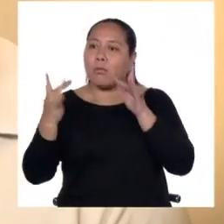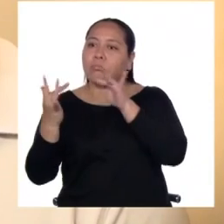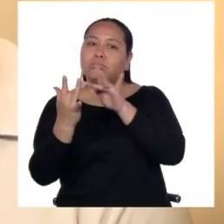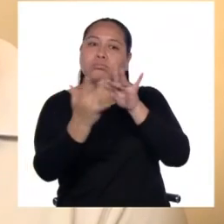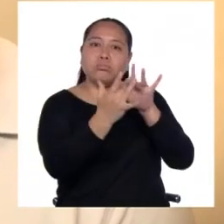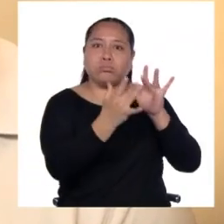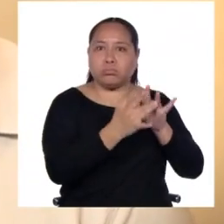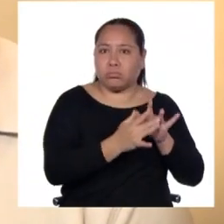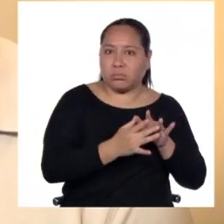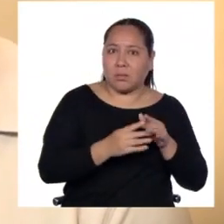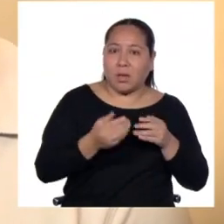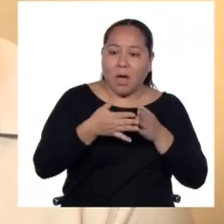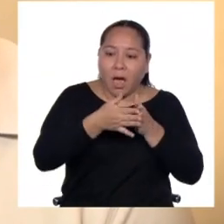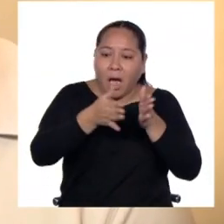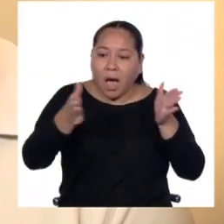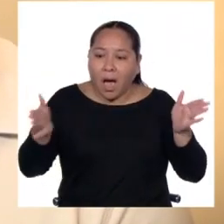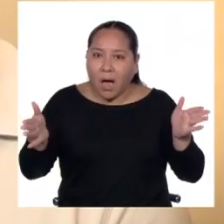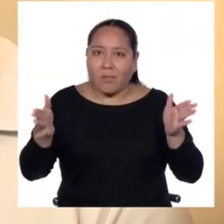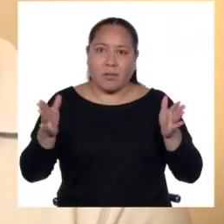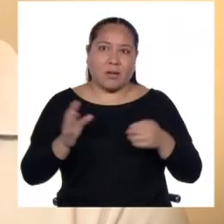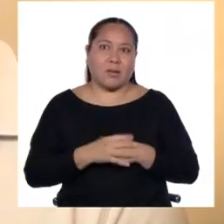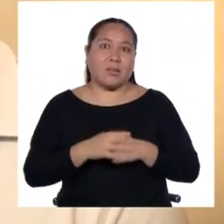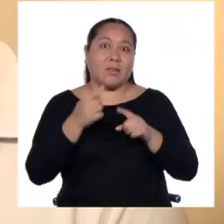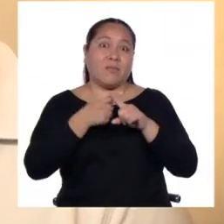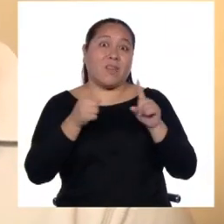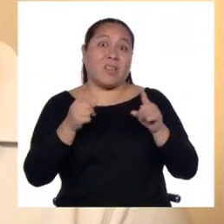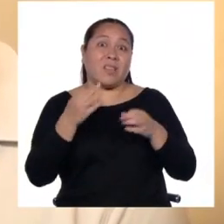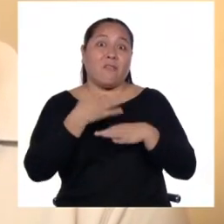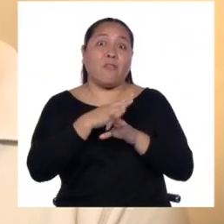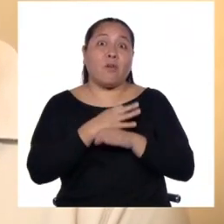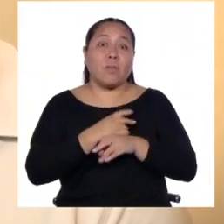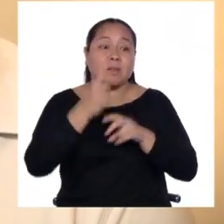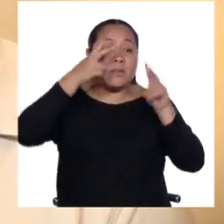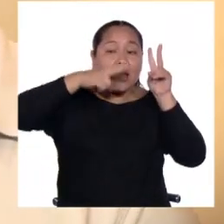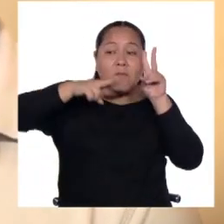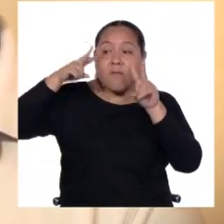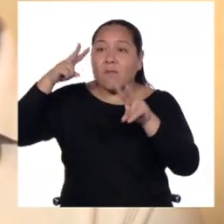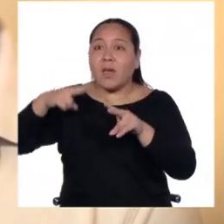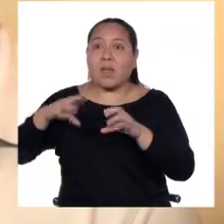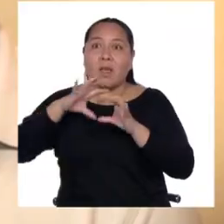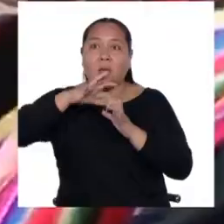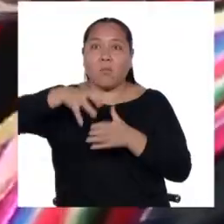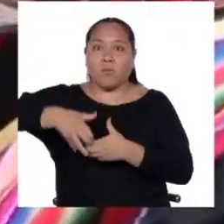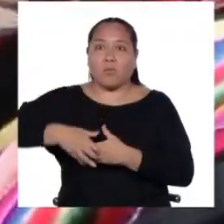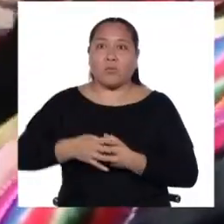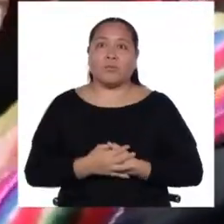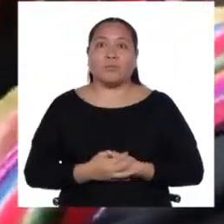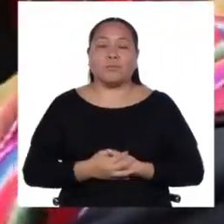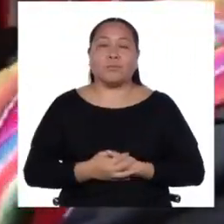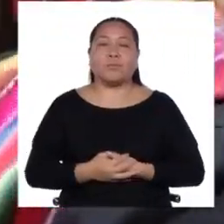tenemos dos, por lo menos dos formas de ver el mundo, dos formas de concebir la realidad.